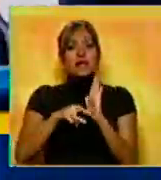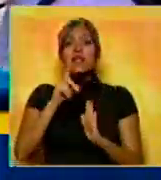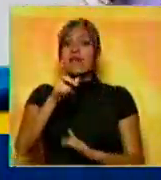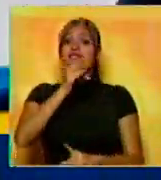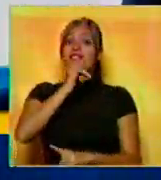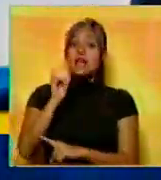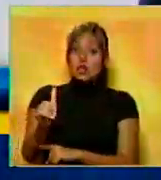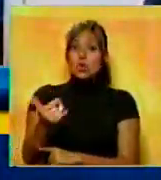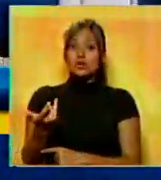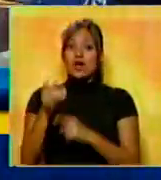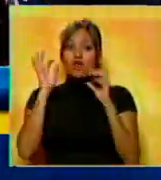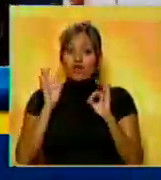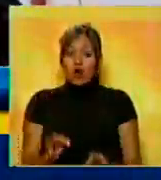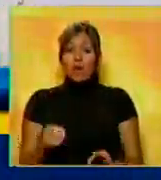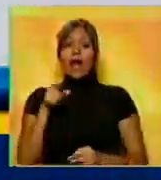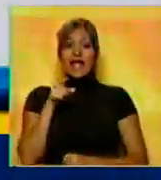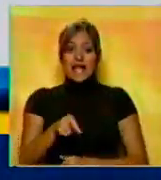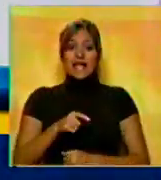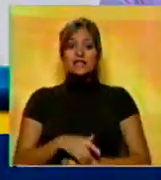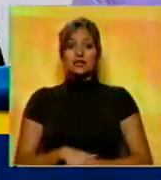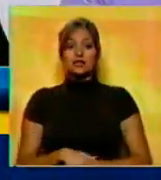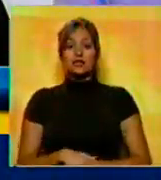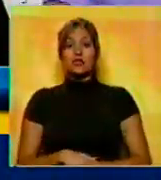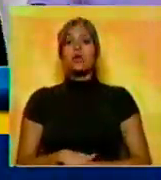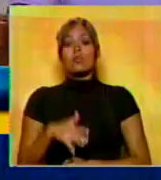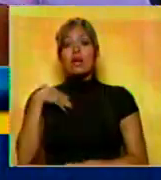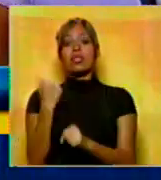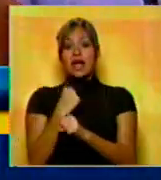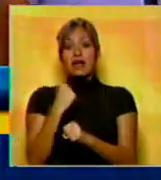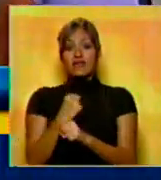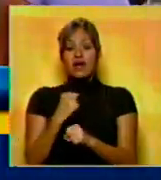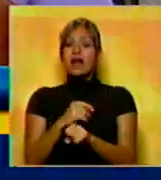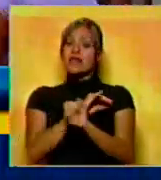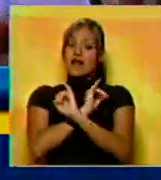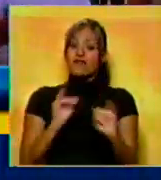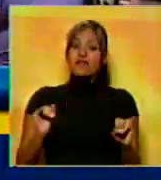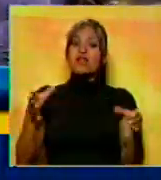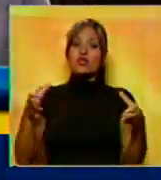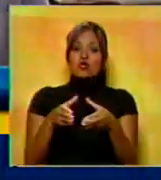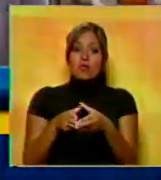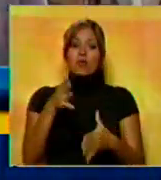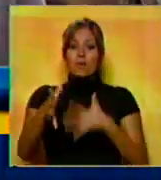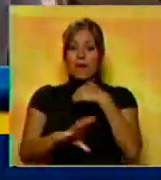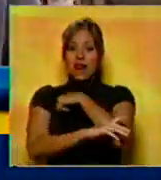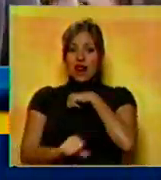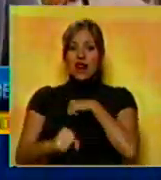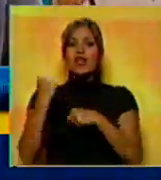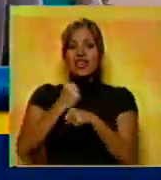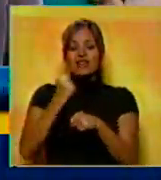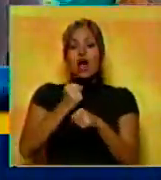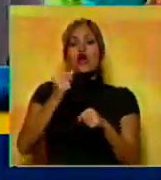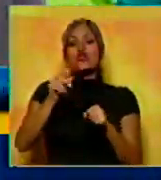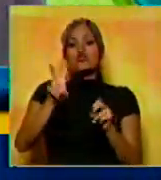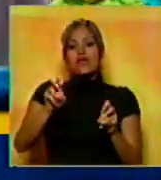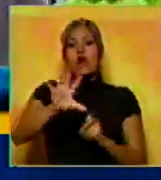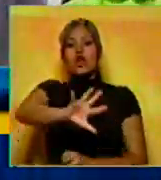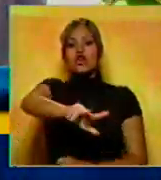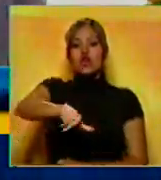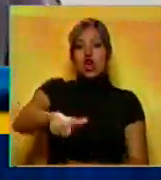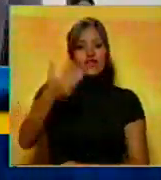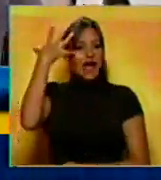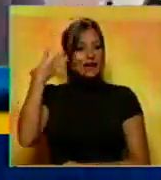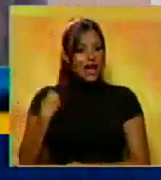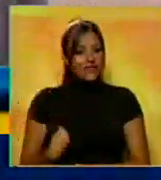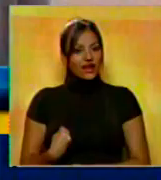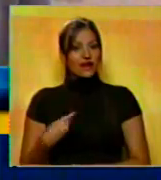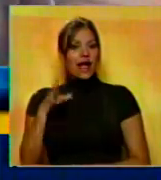realicen las denuncias formales sobre estos casos, para que así puedan trabajar en la desarticulación de los grupos delictivos que operan con esta nueva modalidad de robo de cabello.